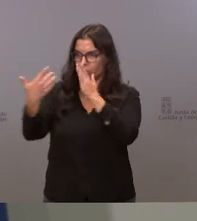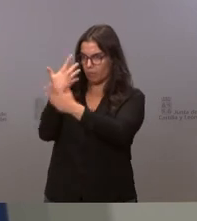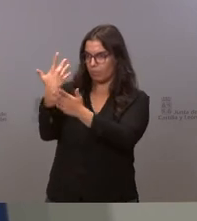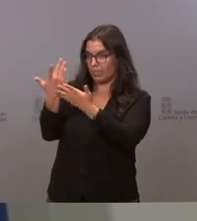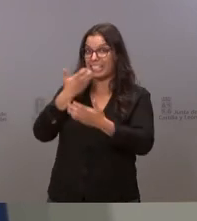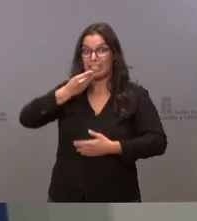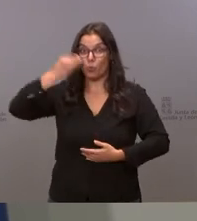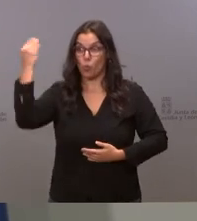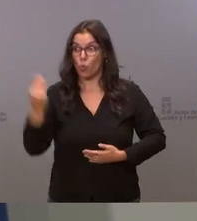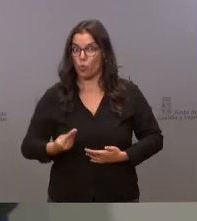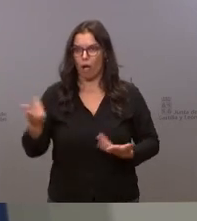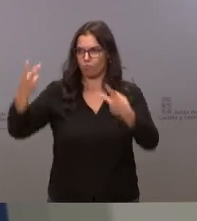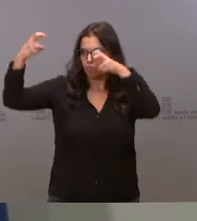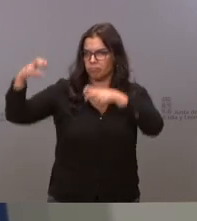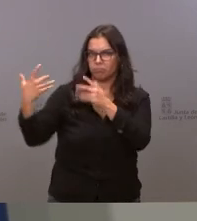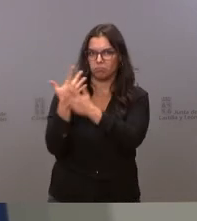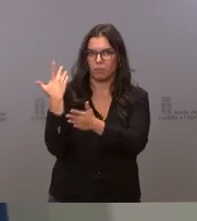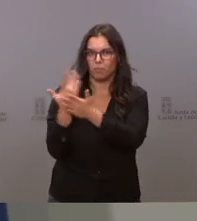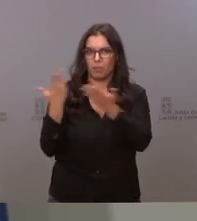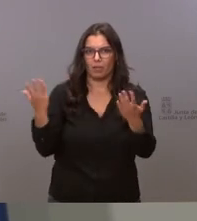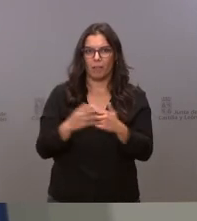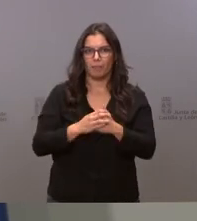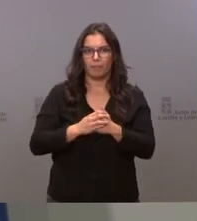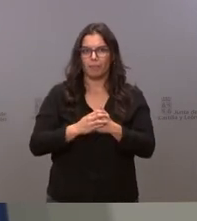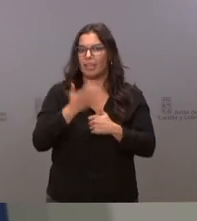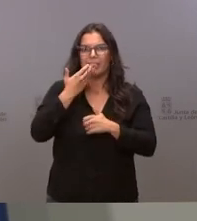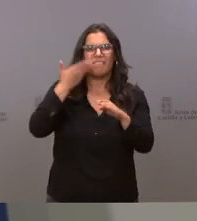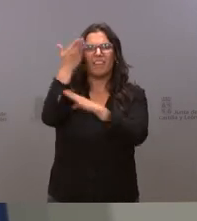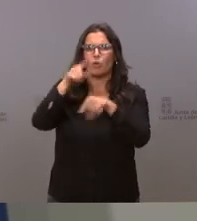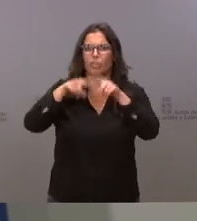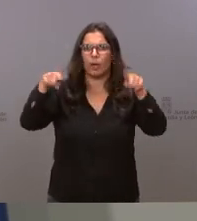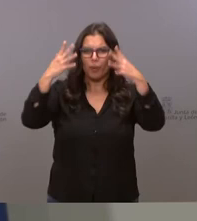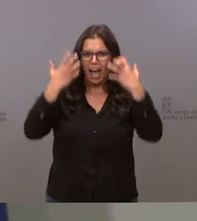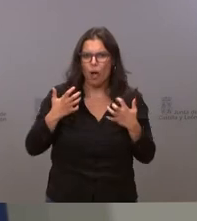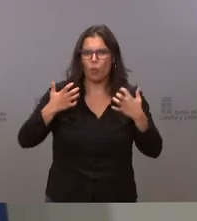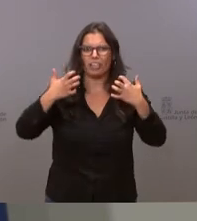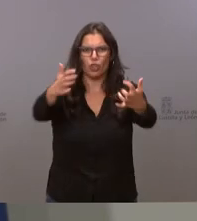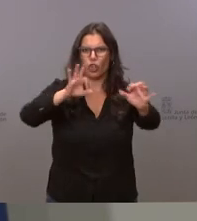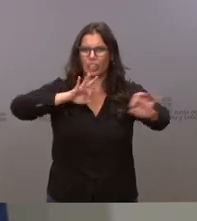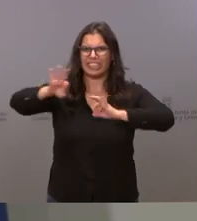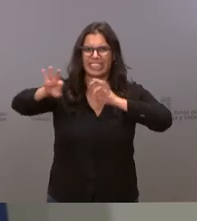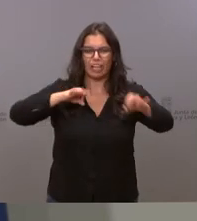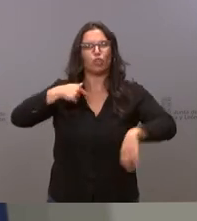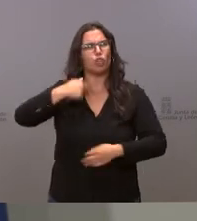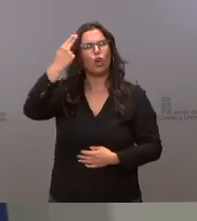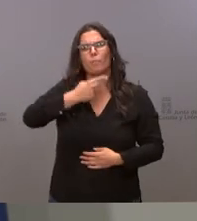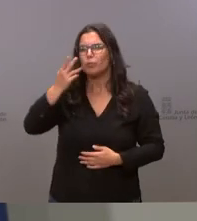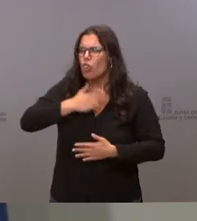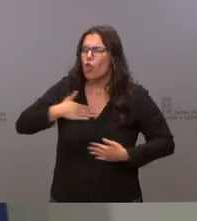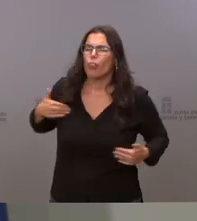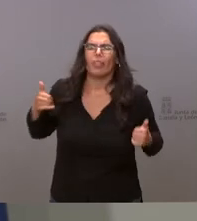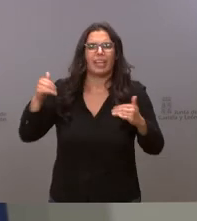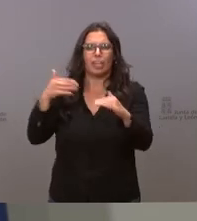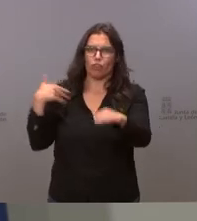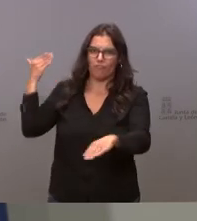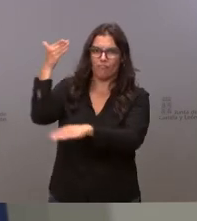sentémonos en un auditorio en Segovia yo me comprometo a ir al auditorio que quieran en Segovia